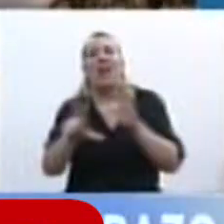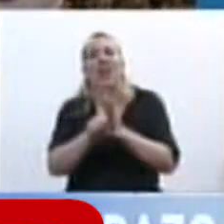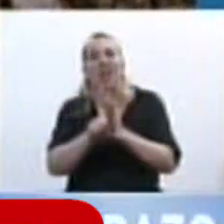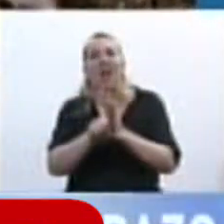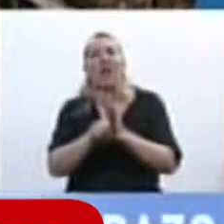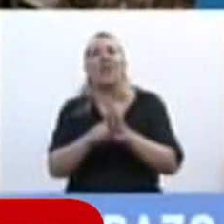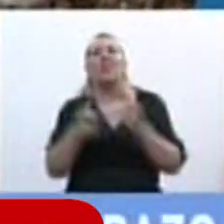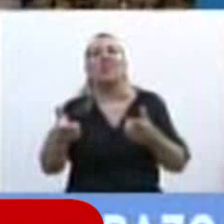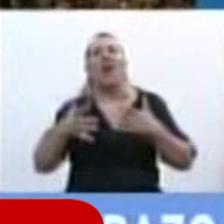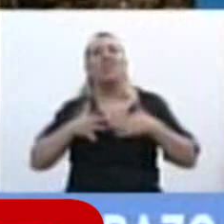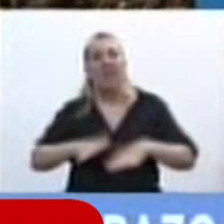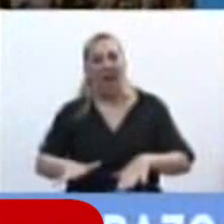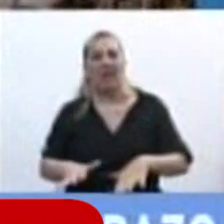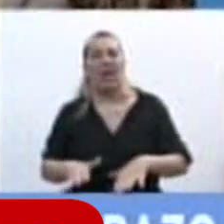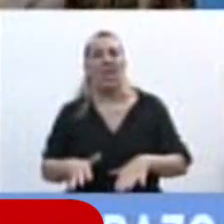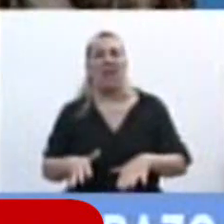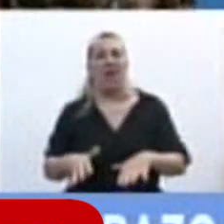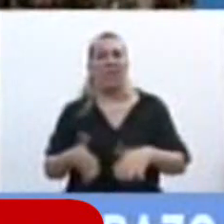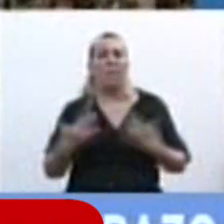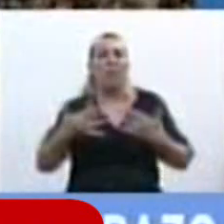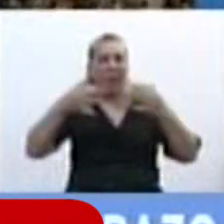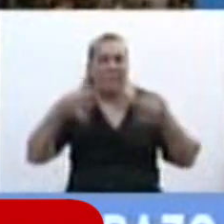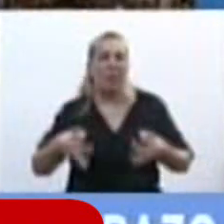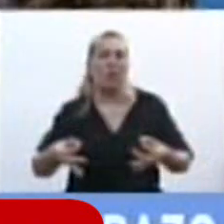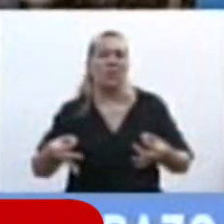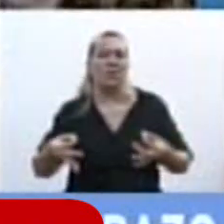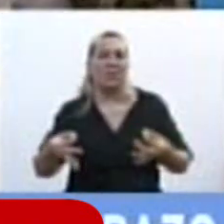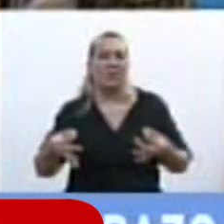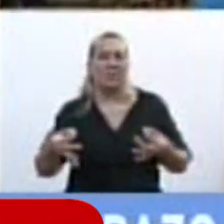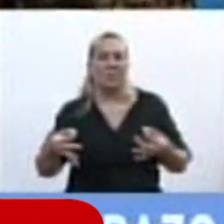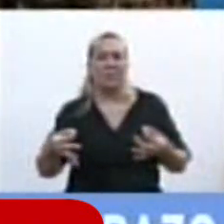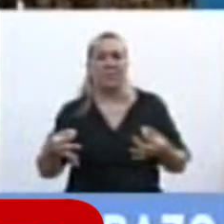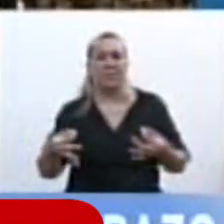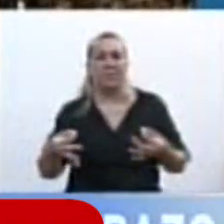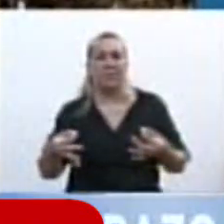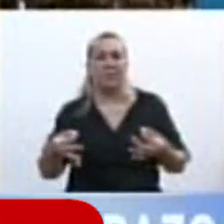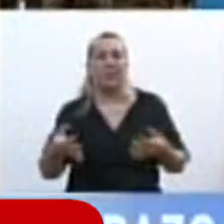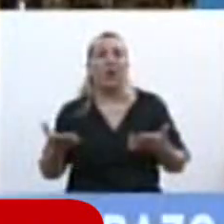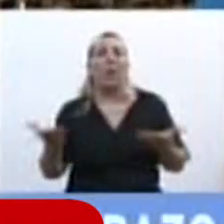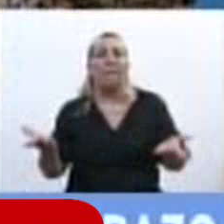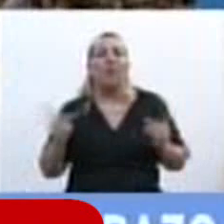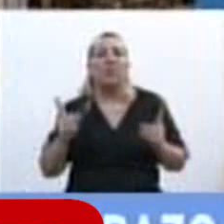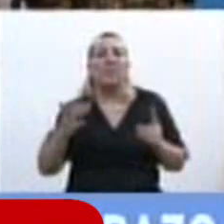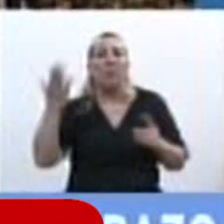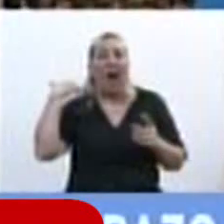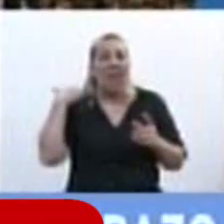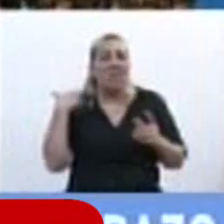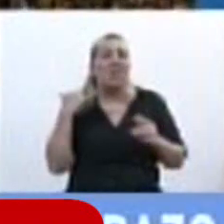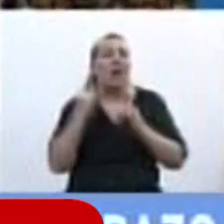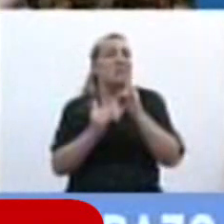deje esta tranquilidad y que la podamos aplicar y por esto ha sido mi posición en la comisión